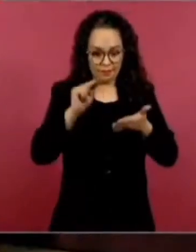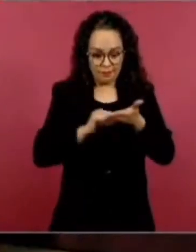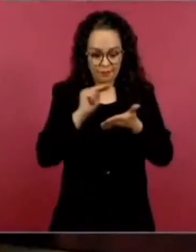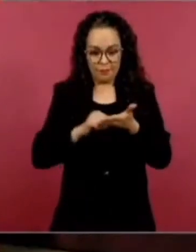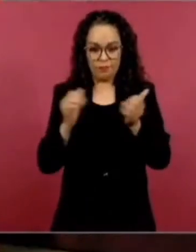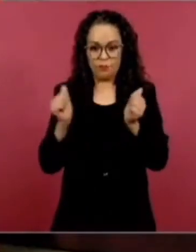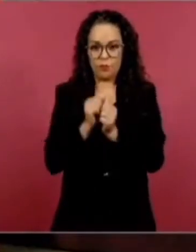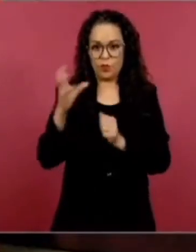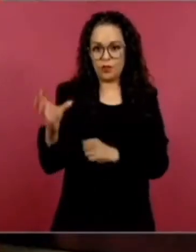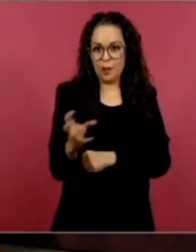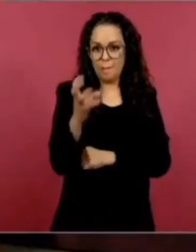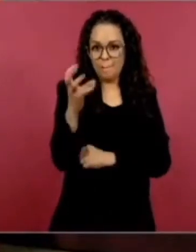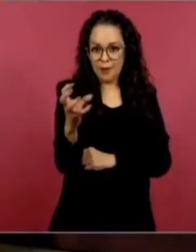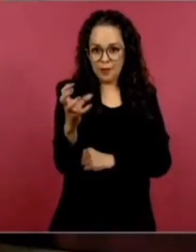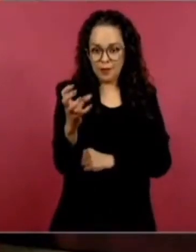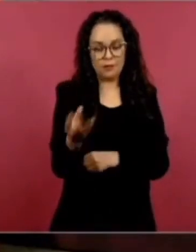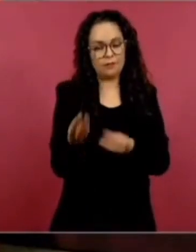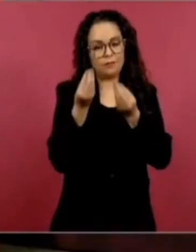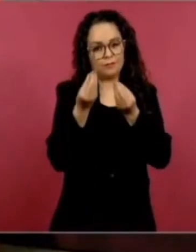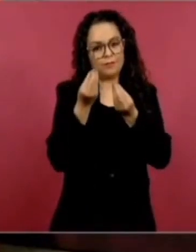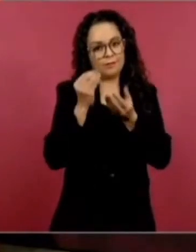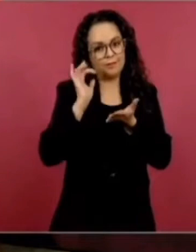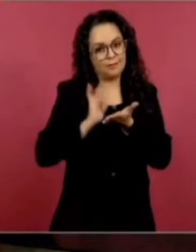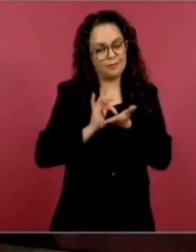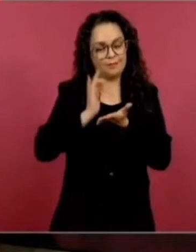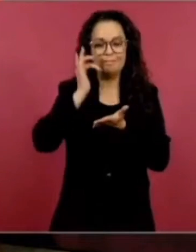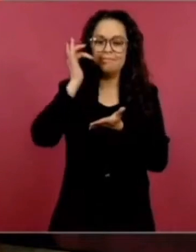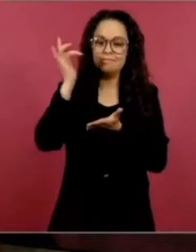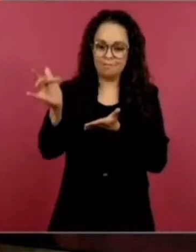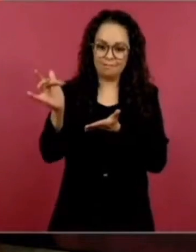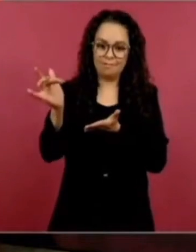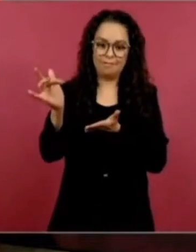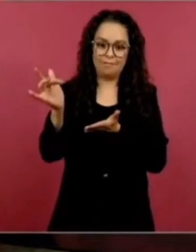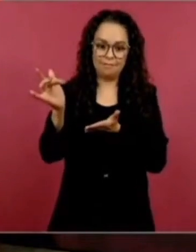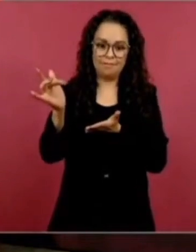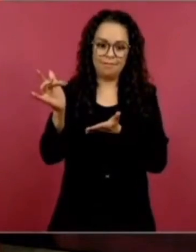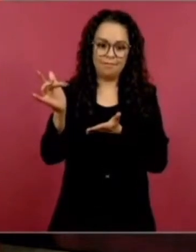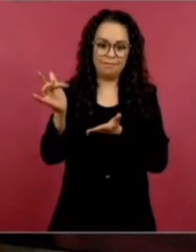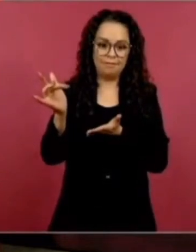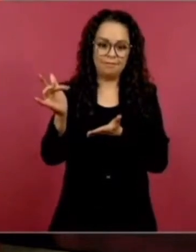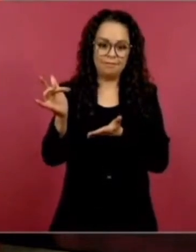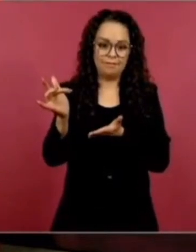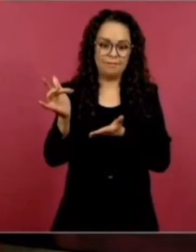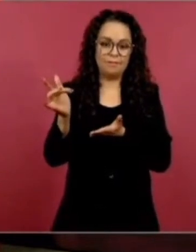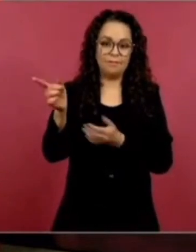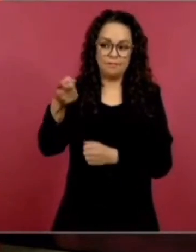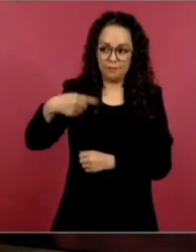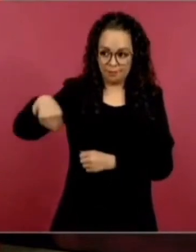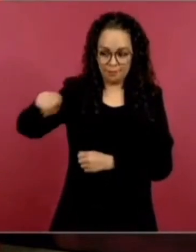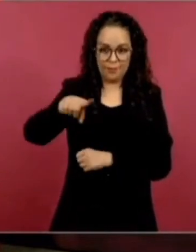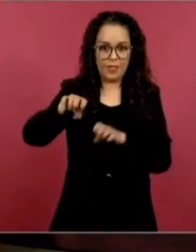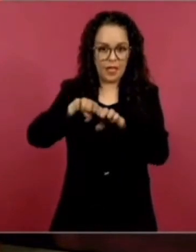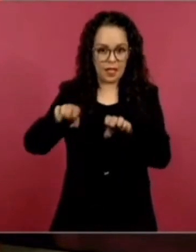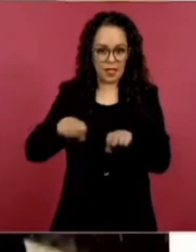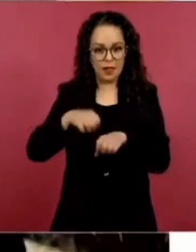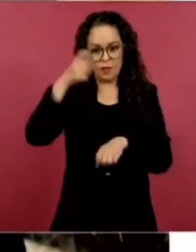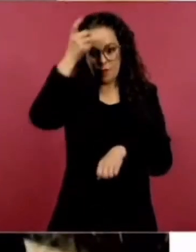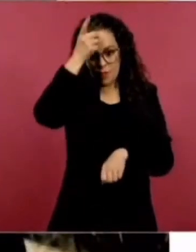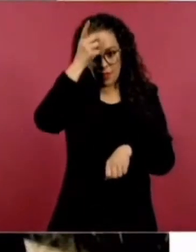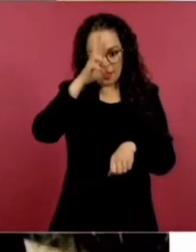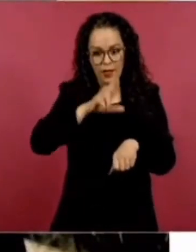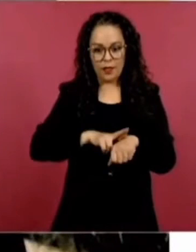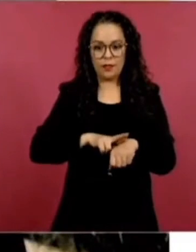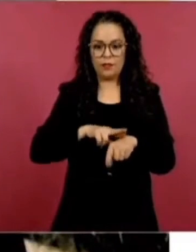peloteros. Lo agradezco mucho a los peloteros, a los directivos de los pericos del